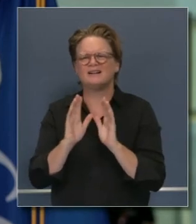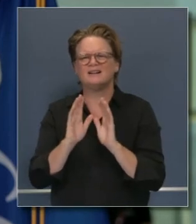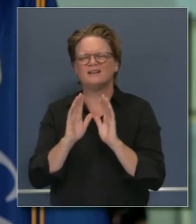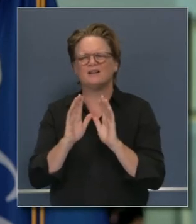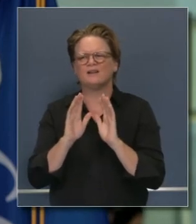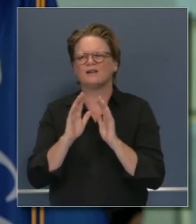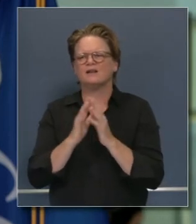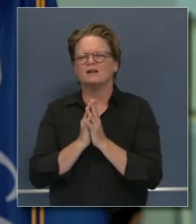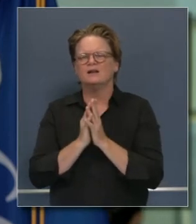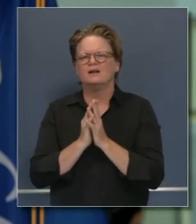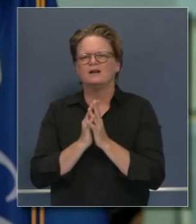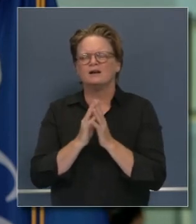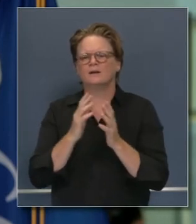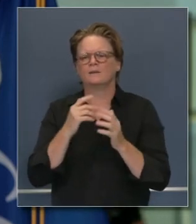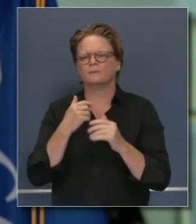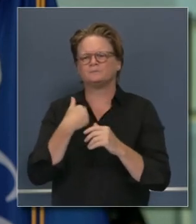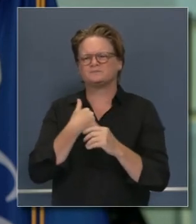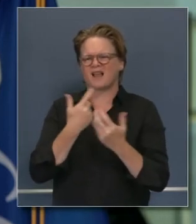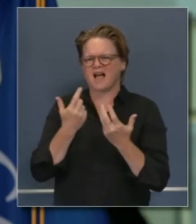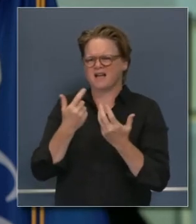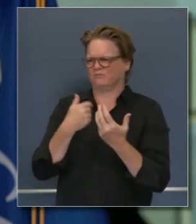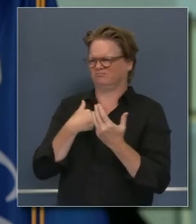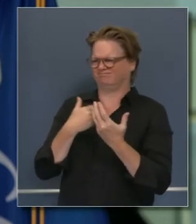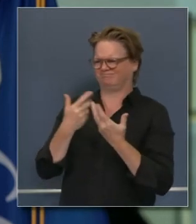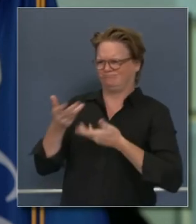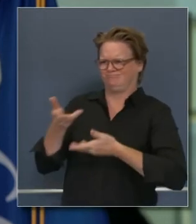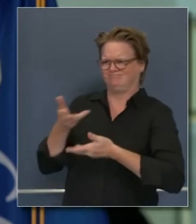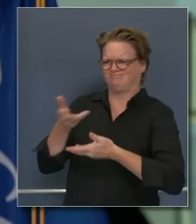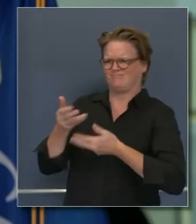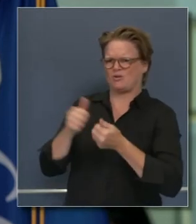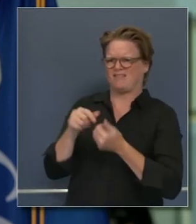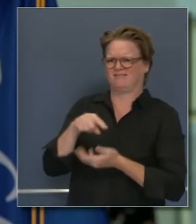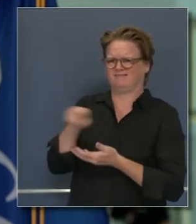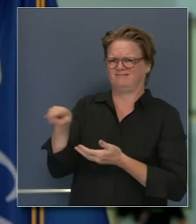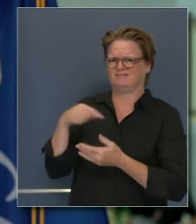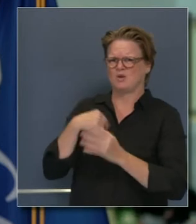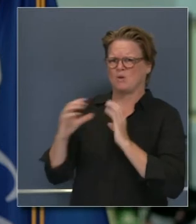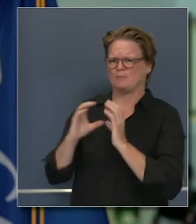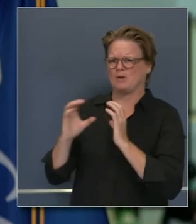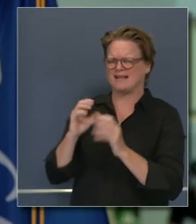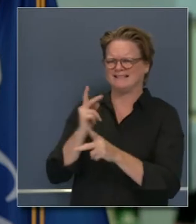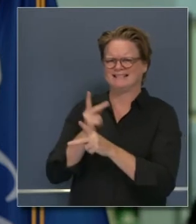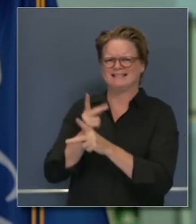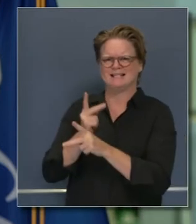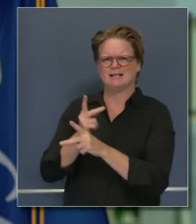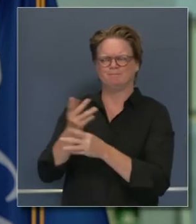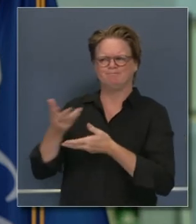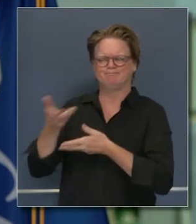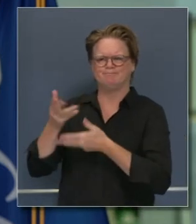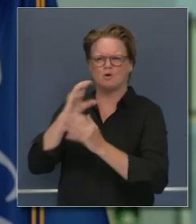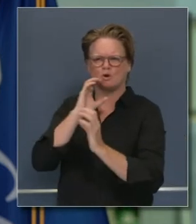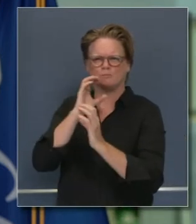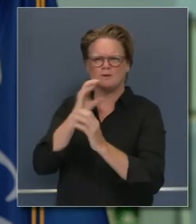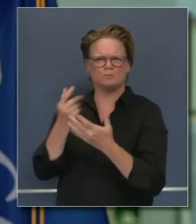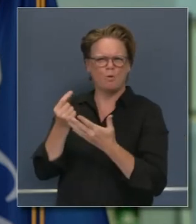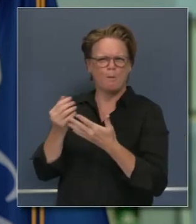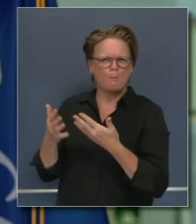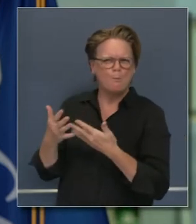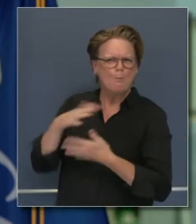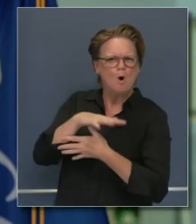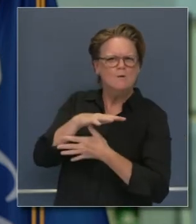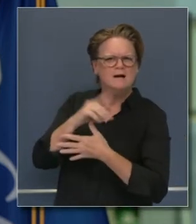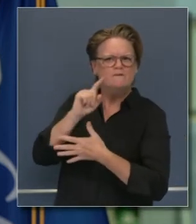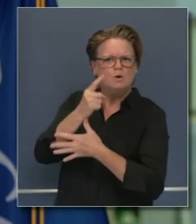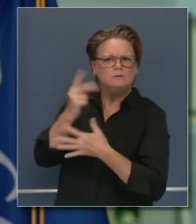qué es apropiado esa es la prueba tenemos que tomar estas medidas con cuidado y seguir midiendo las diferentes